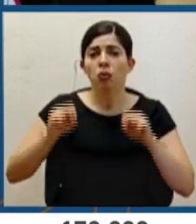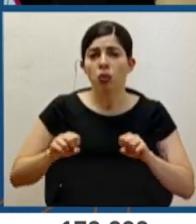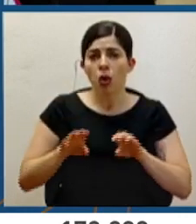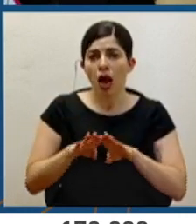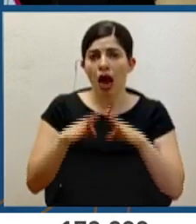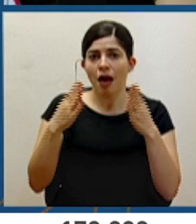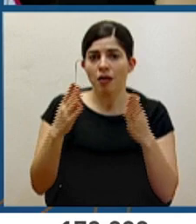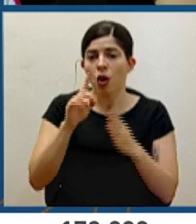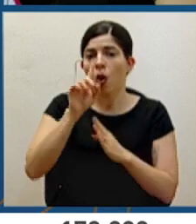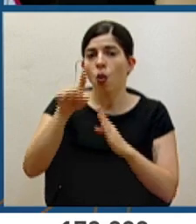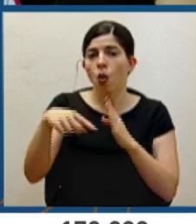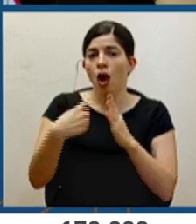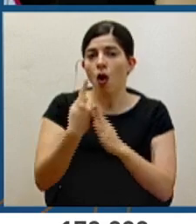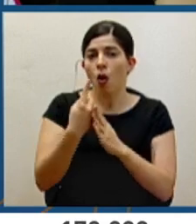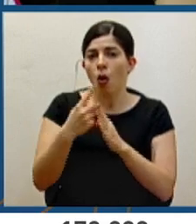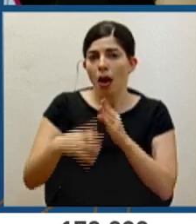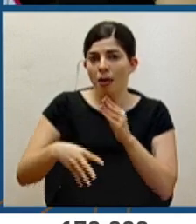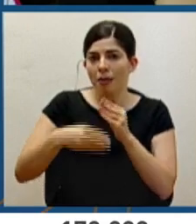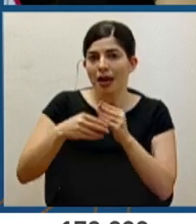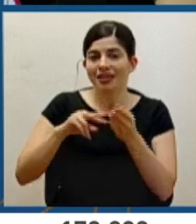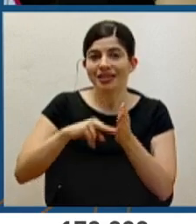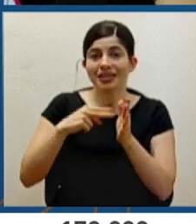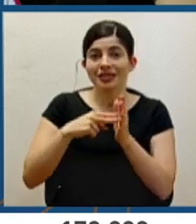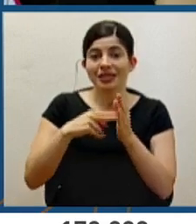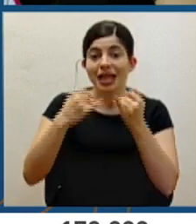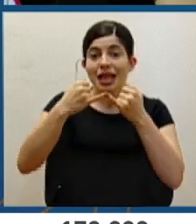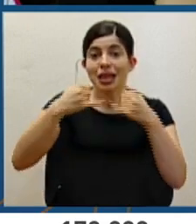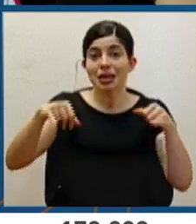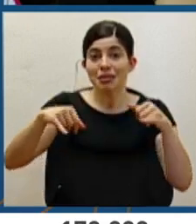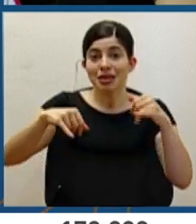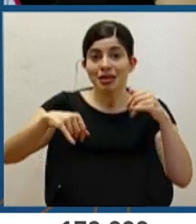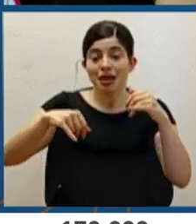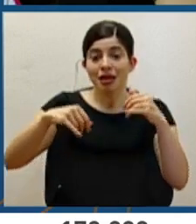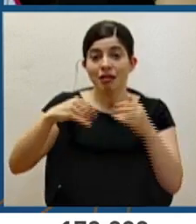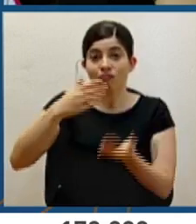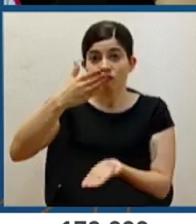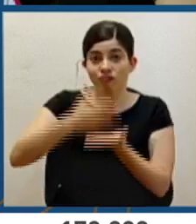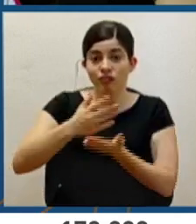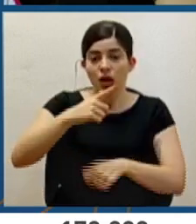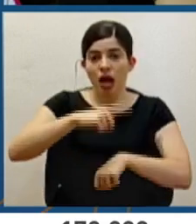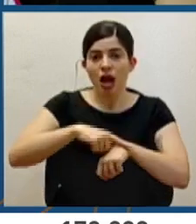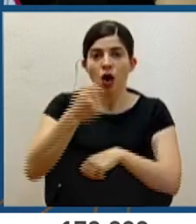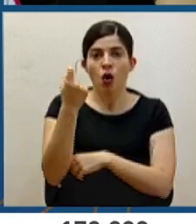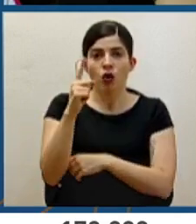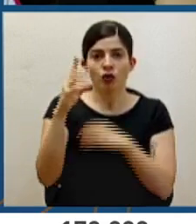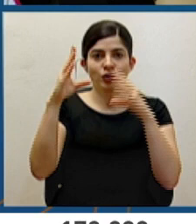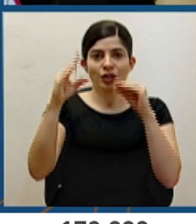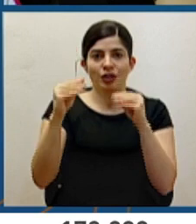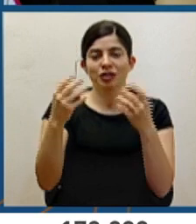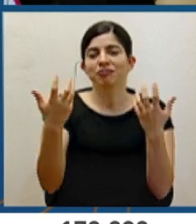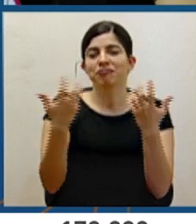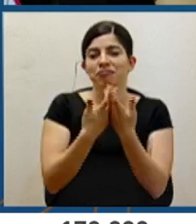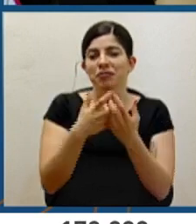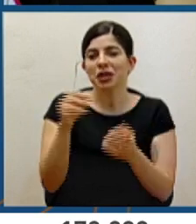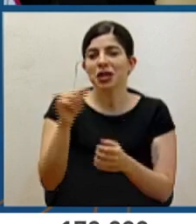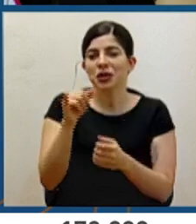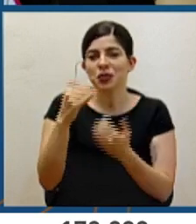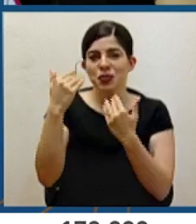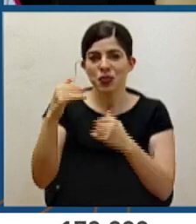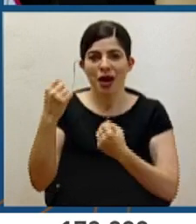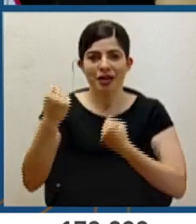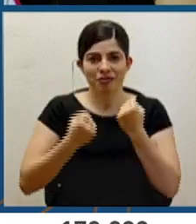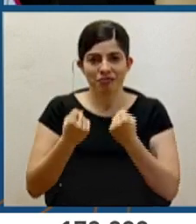por una hora más, es decir, hasta las 11 de la noche en concordancia con el horario de la restricción vehicular.